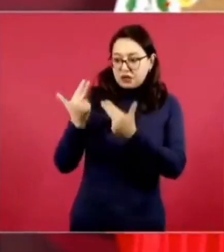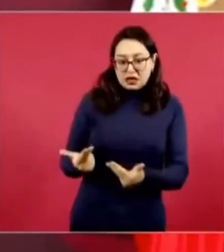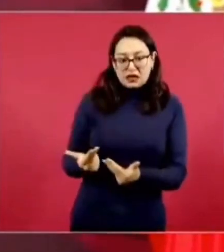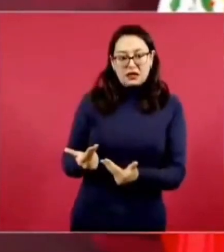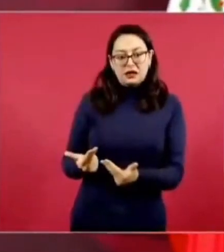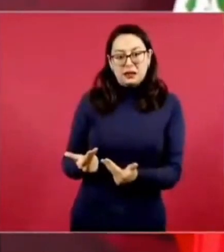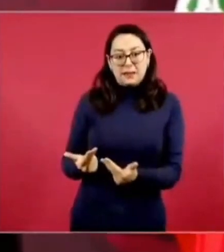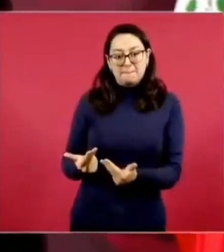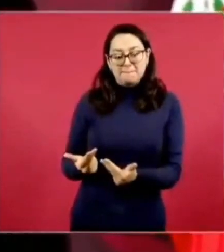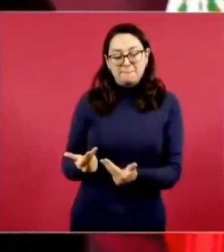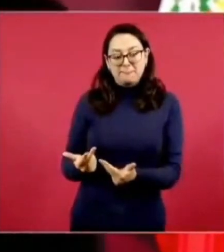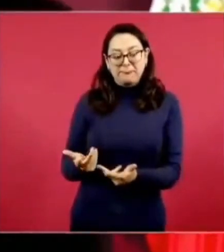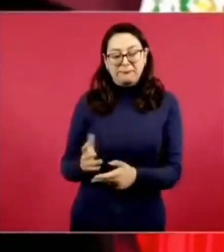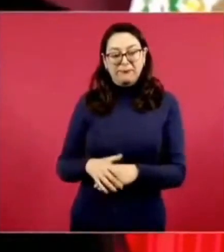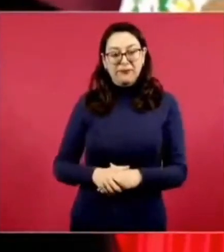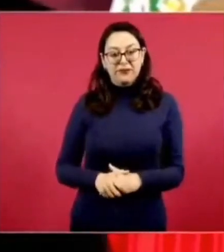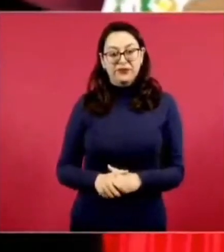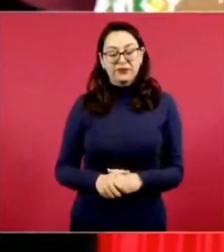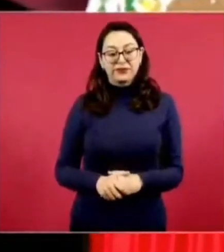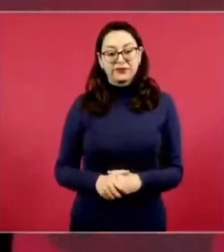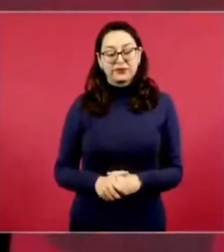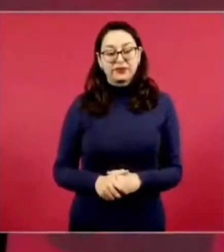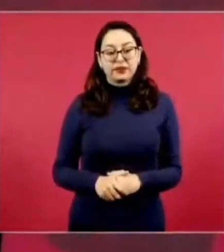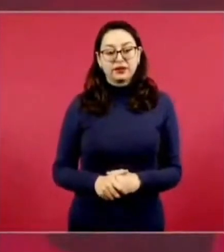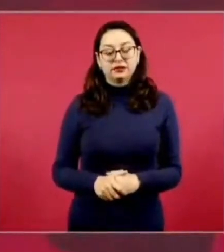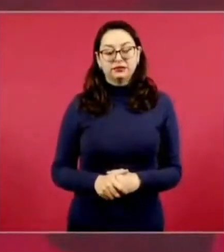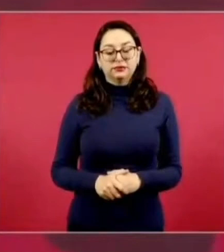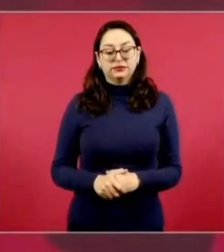después de un fracaso comercial